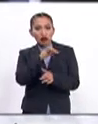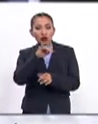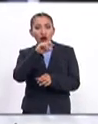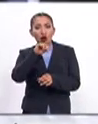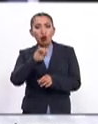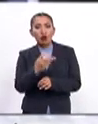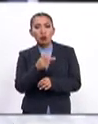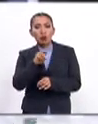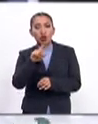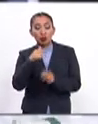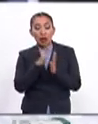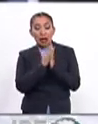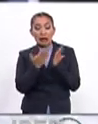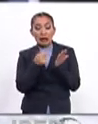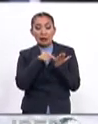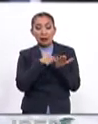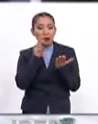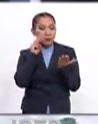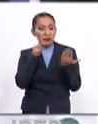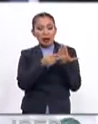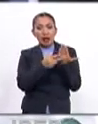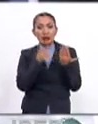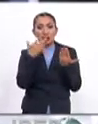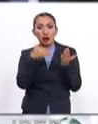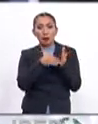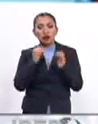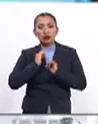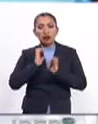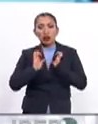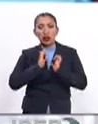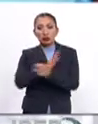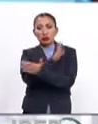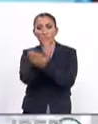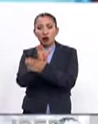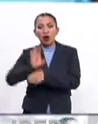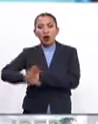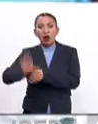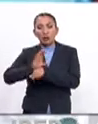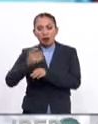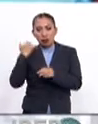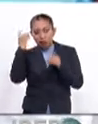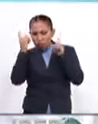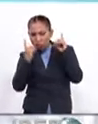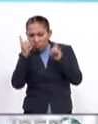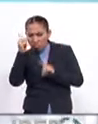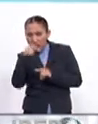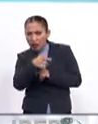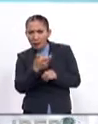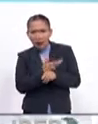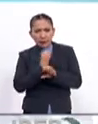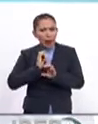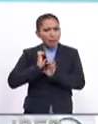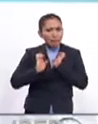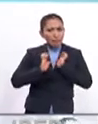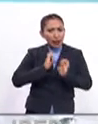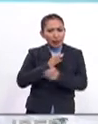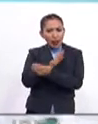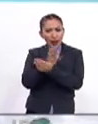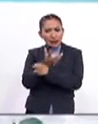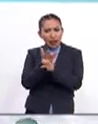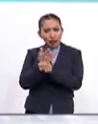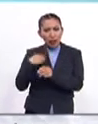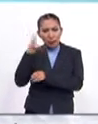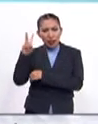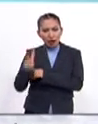John Bolton, con una libreta en la que se leía 5 mil soldados a Colombia. Esto provocó especulaciones sobre los operativos militares de Estados Unidos